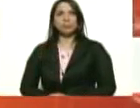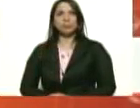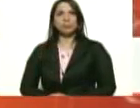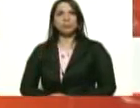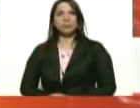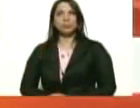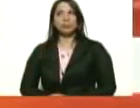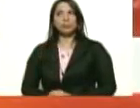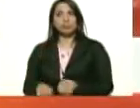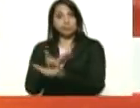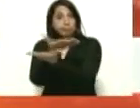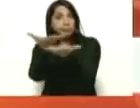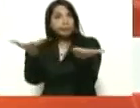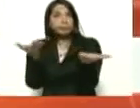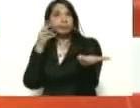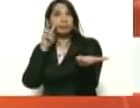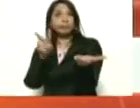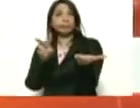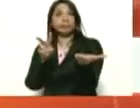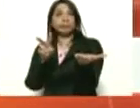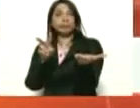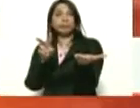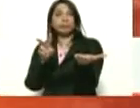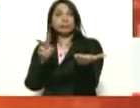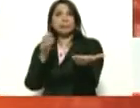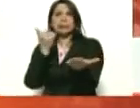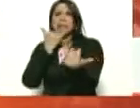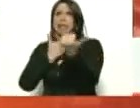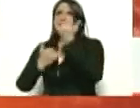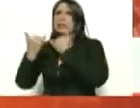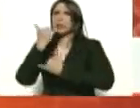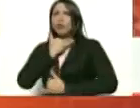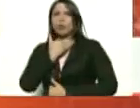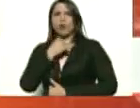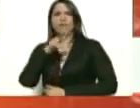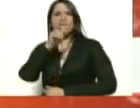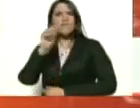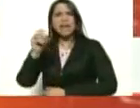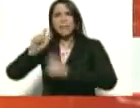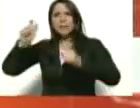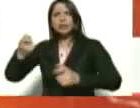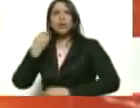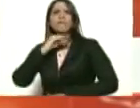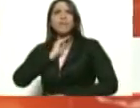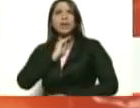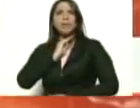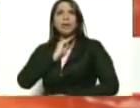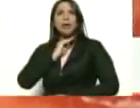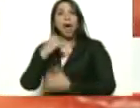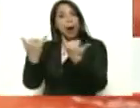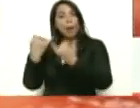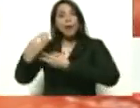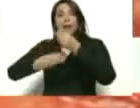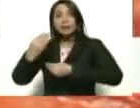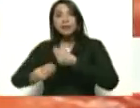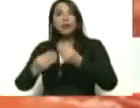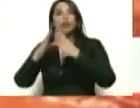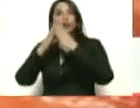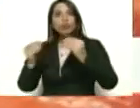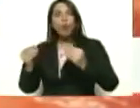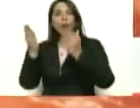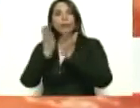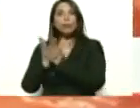Ahí está, pues, un descuido, un error, 20 casos. Y ahora estamos haciendo los estudios a toda la población.